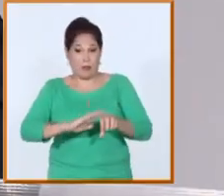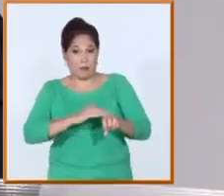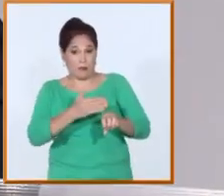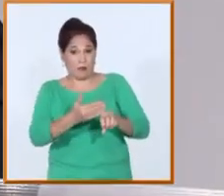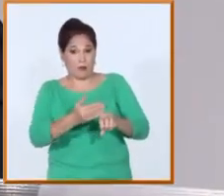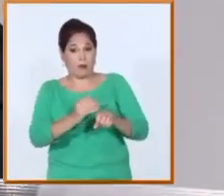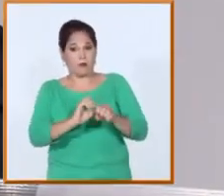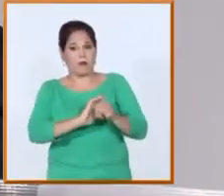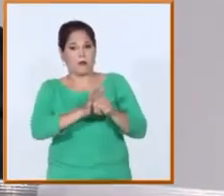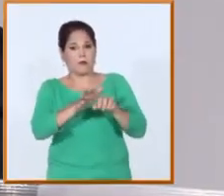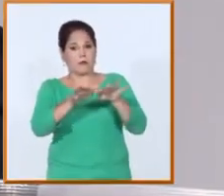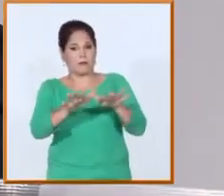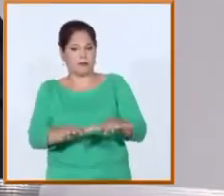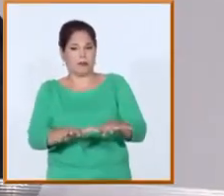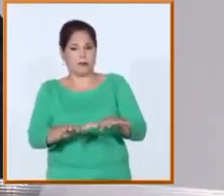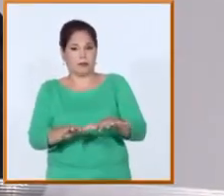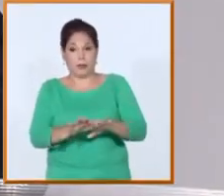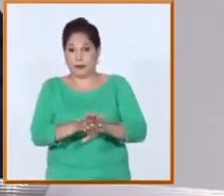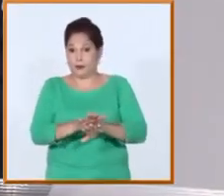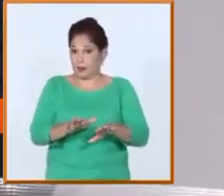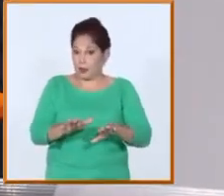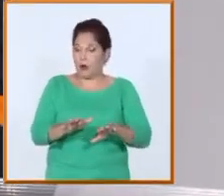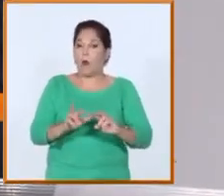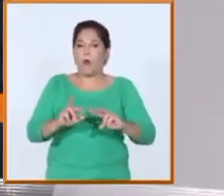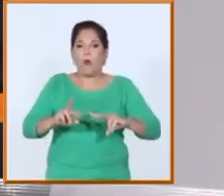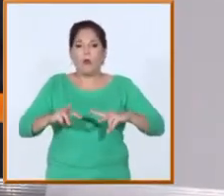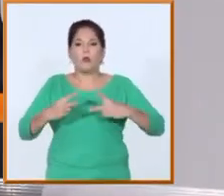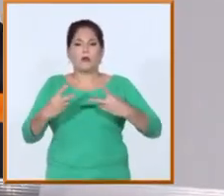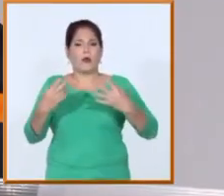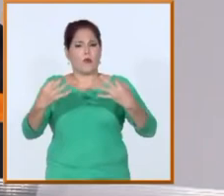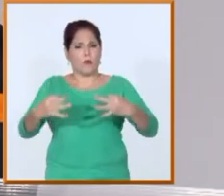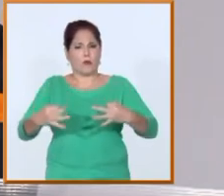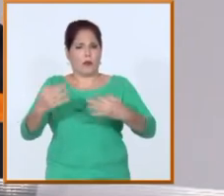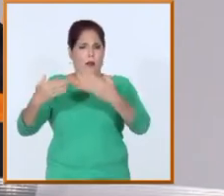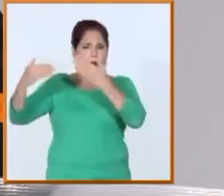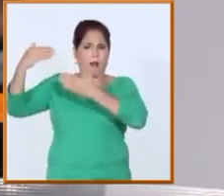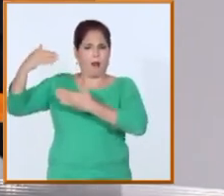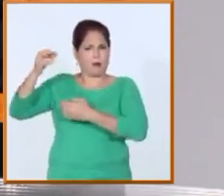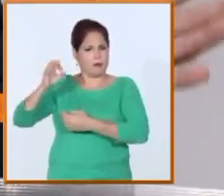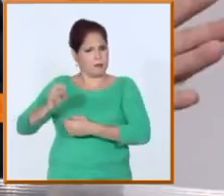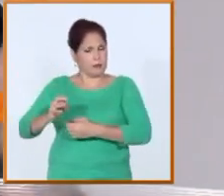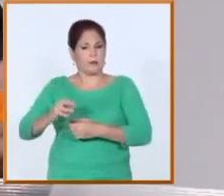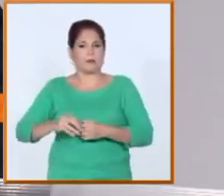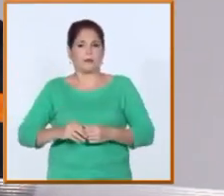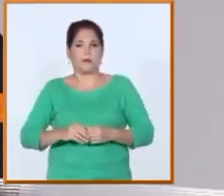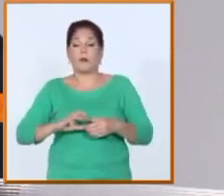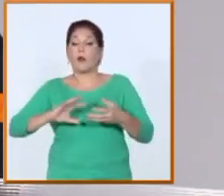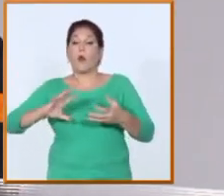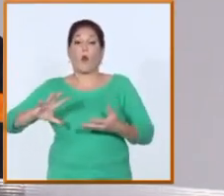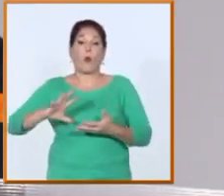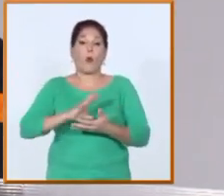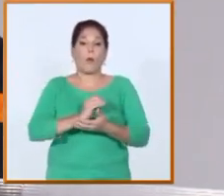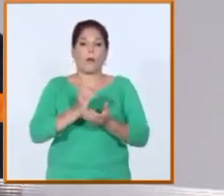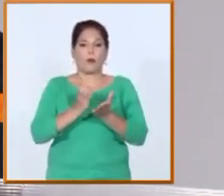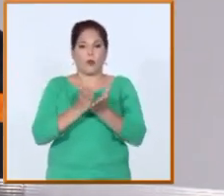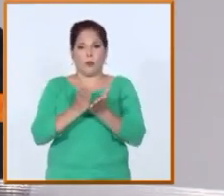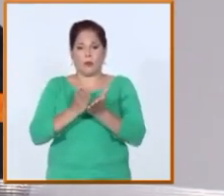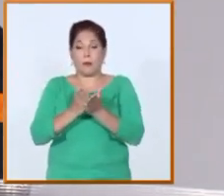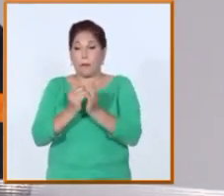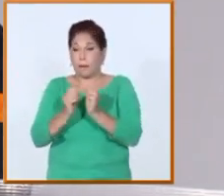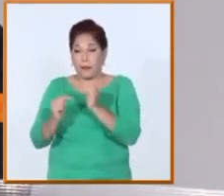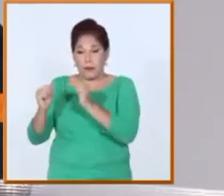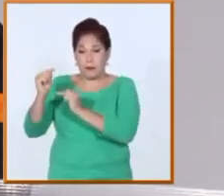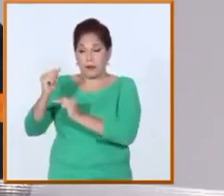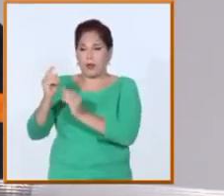estamos en un momento de post-pandemia, retornando a la actividad habitual del sistema educativo cubano general, y en particular de la educación